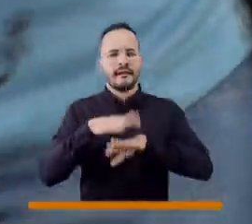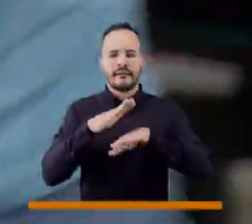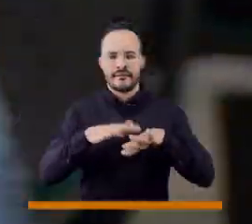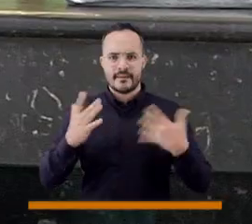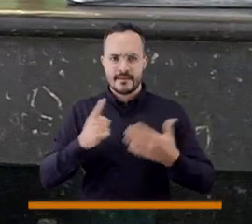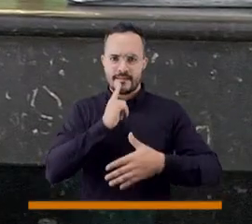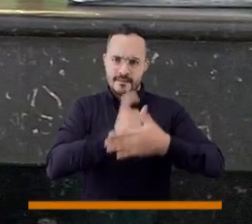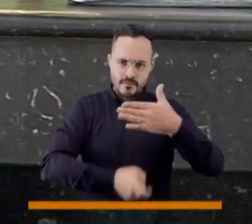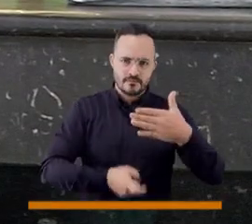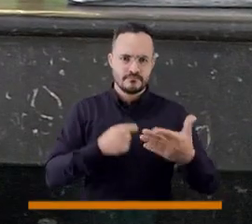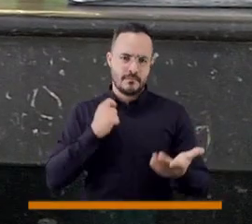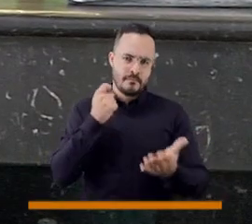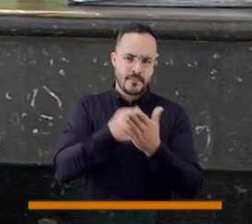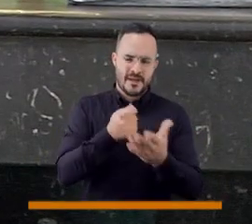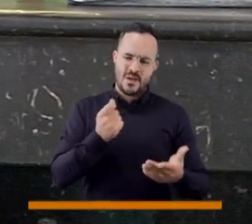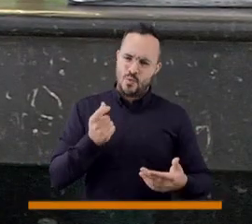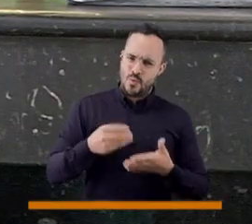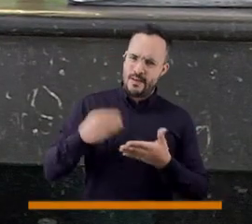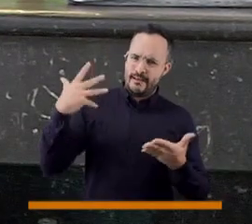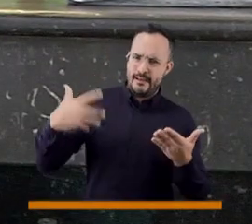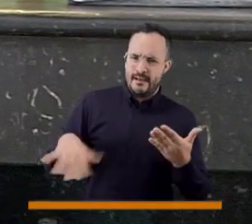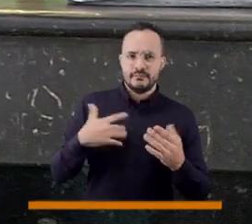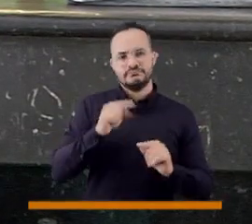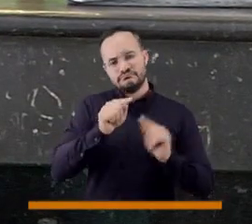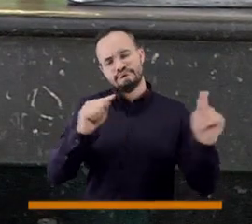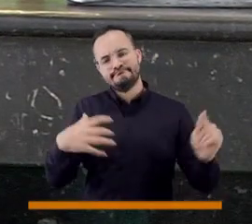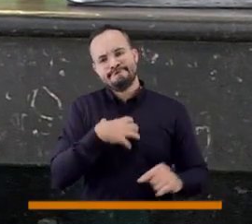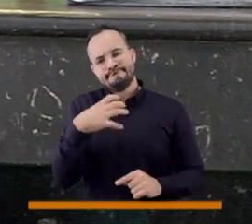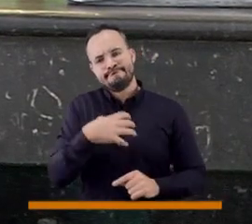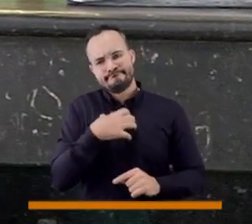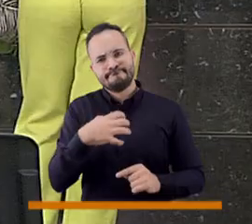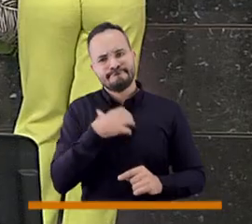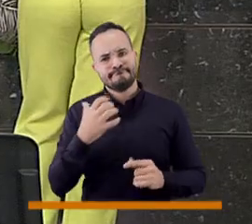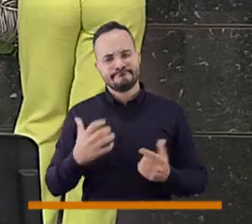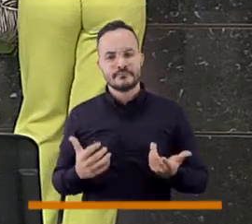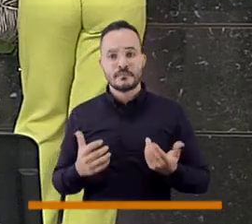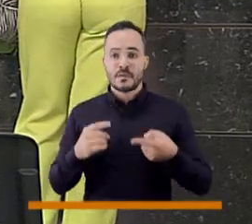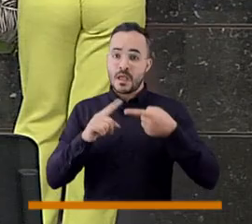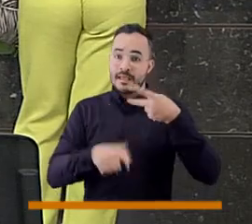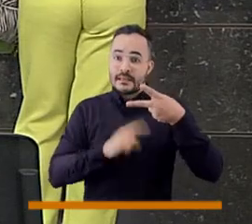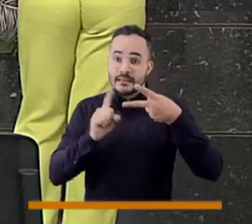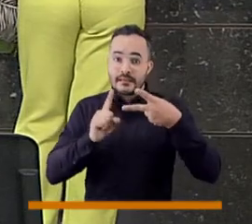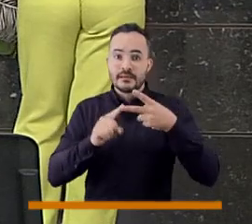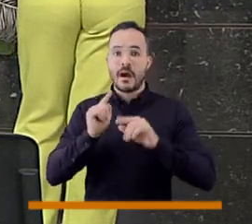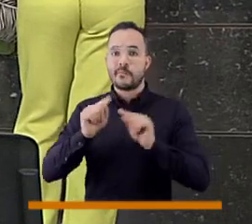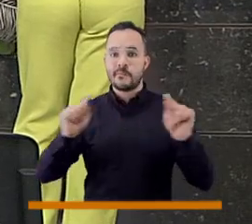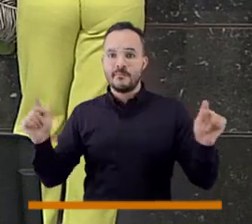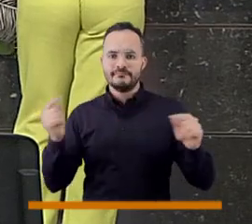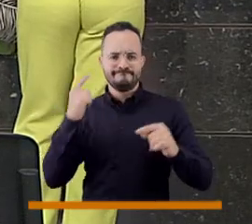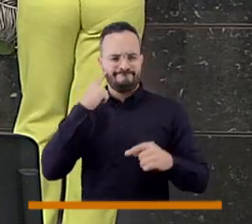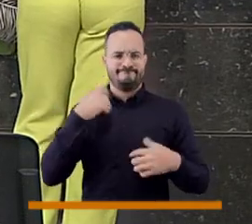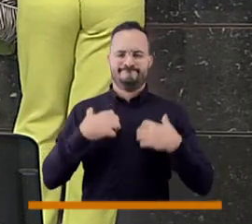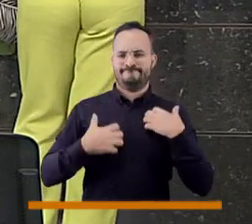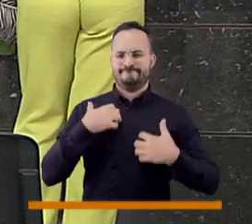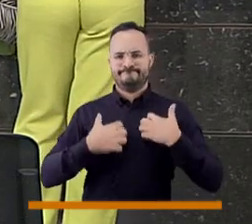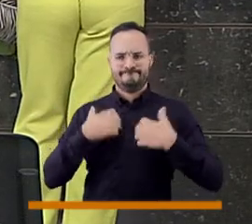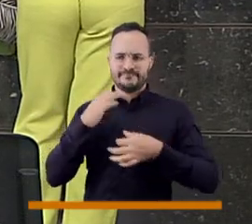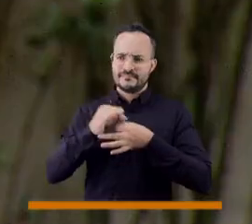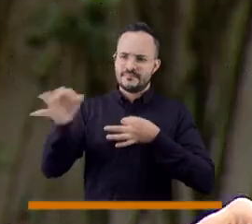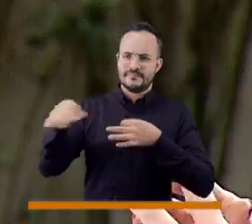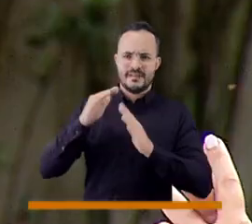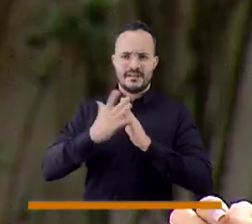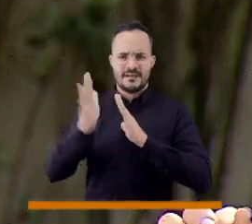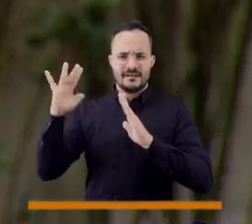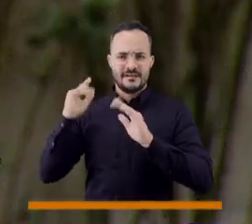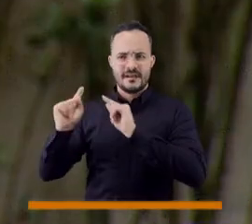deben pagar impuestos prediales demasiado altos, especialmente se habla también de la queja que se da alrededor